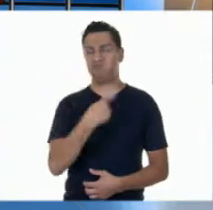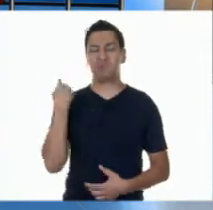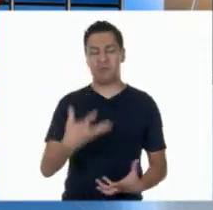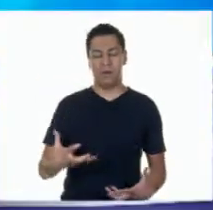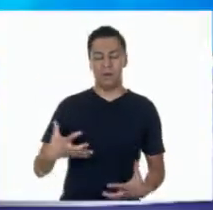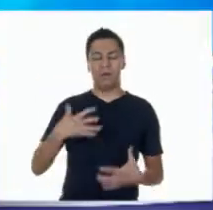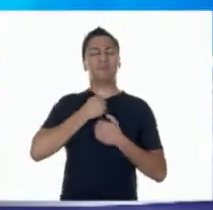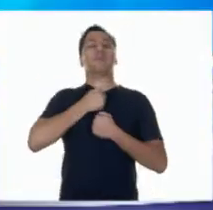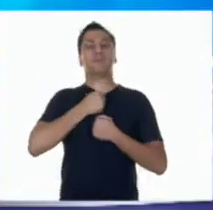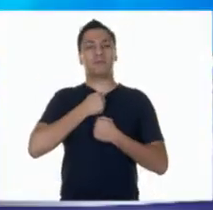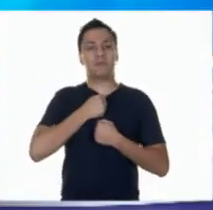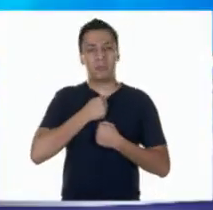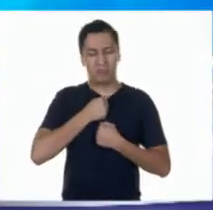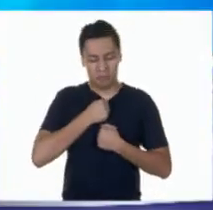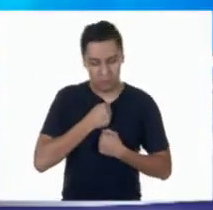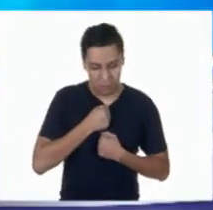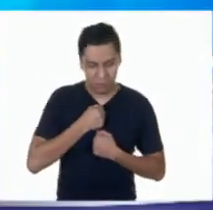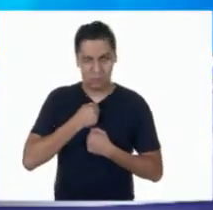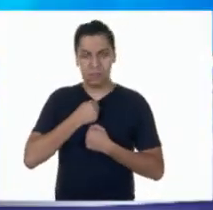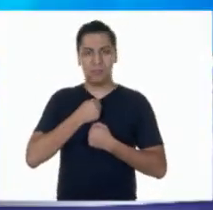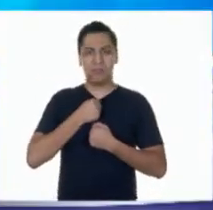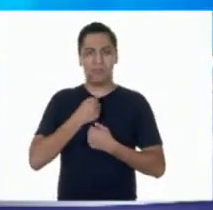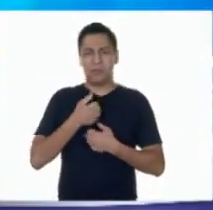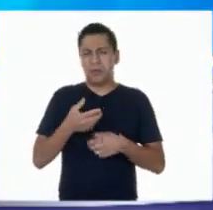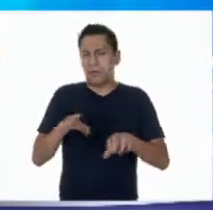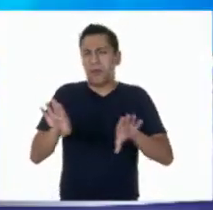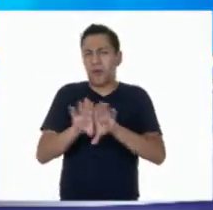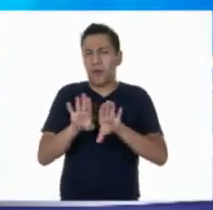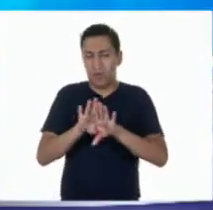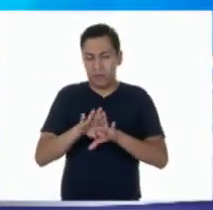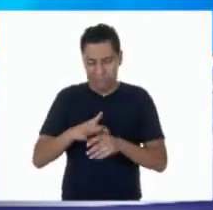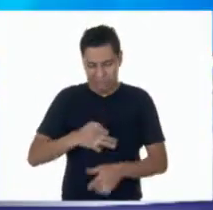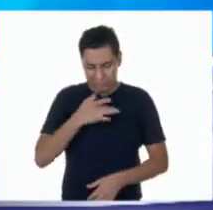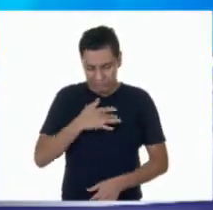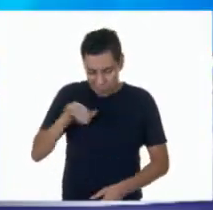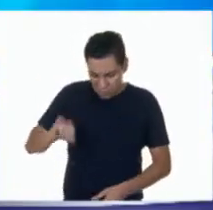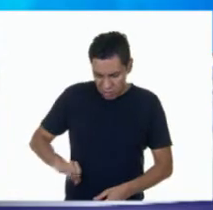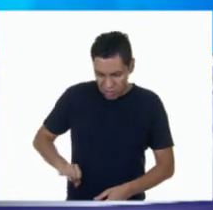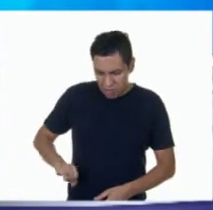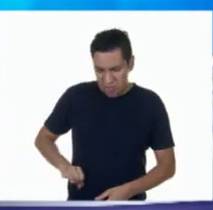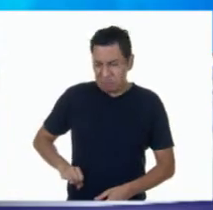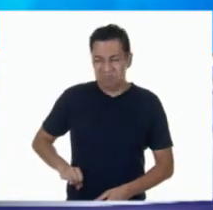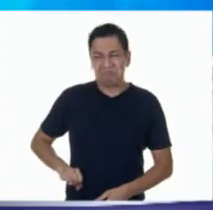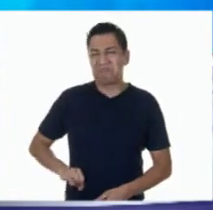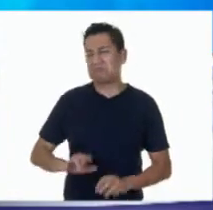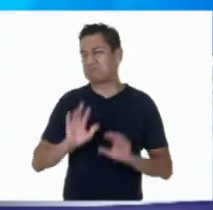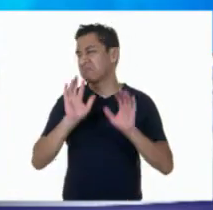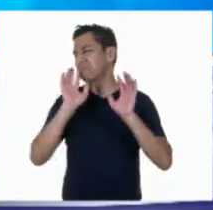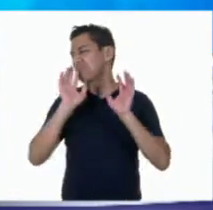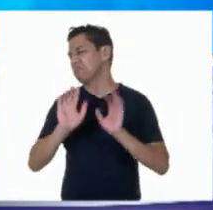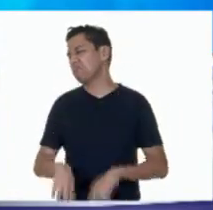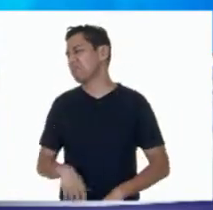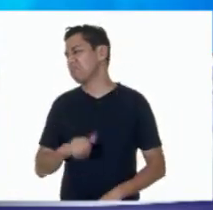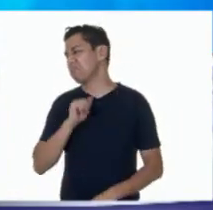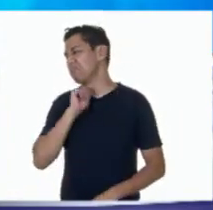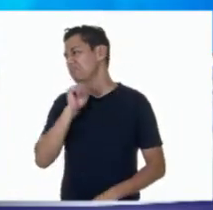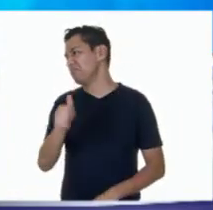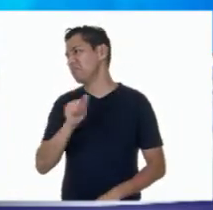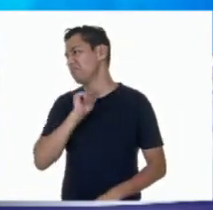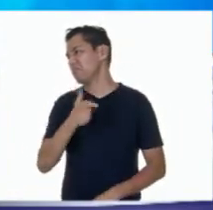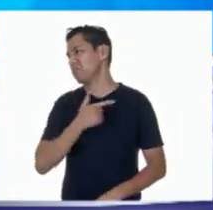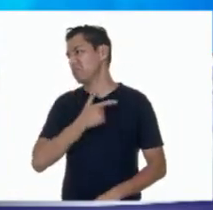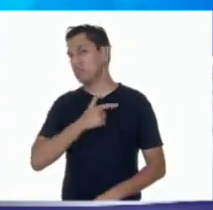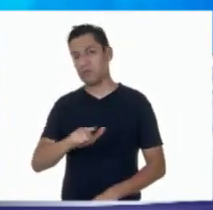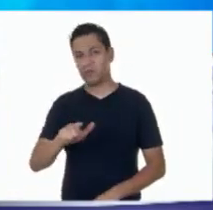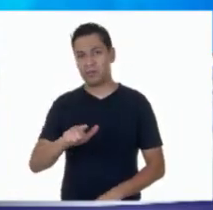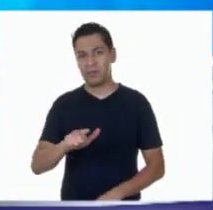quiere atrapar y comenzamos a sentir desinterés en algunas actividades que antes llamaban nuestra atención. Sin embargo,